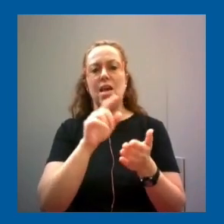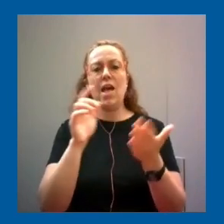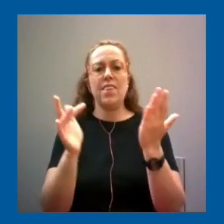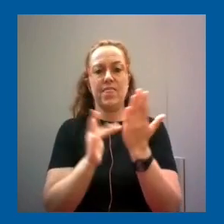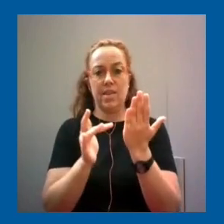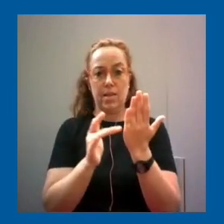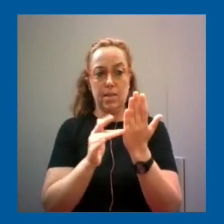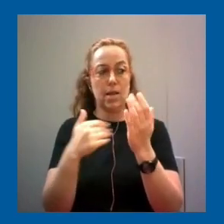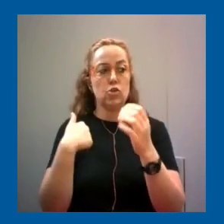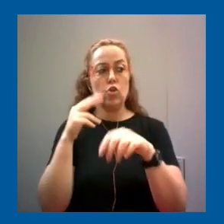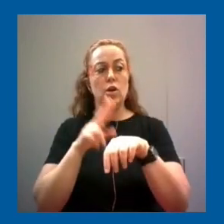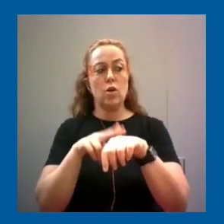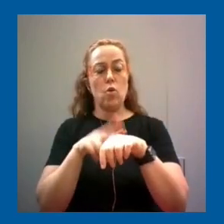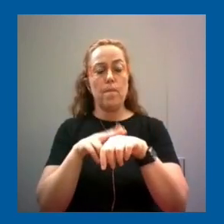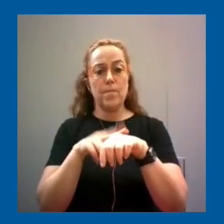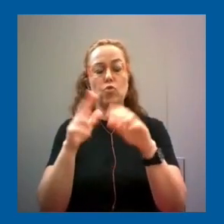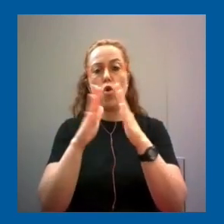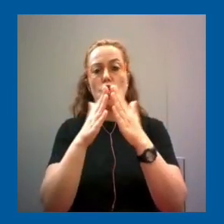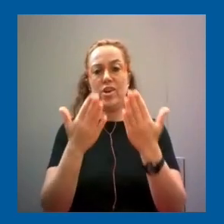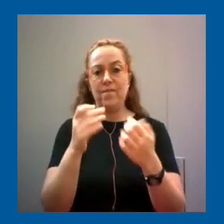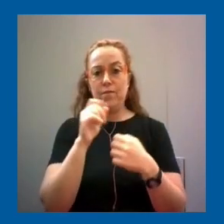libro que sacó el año pasado,